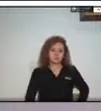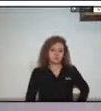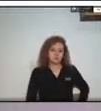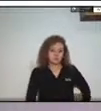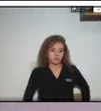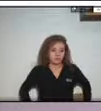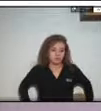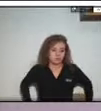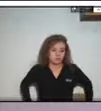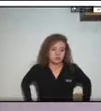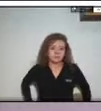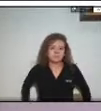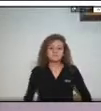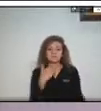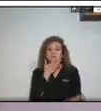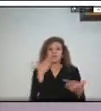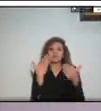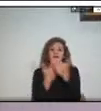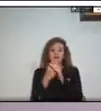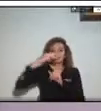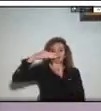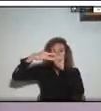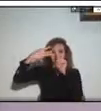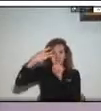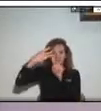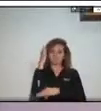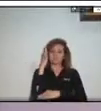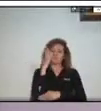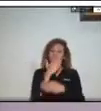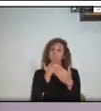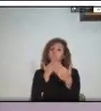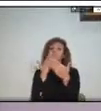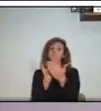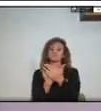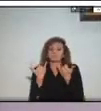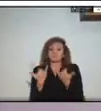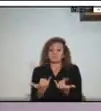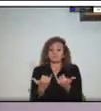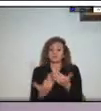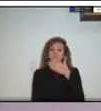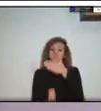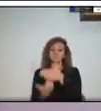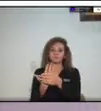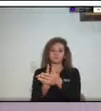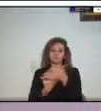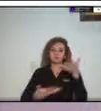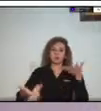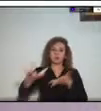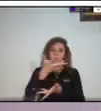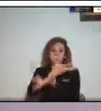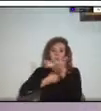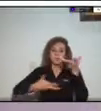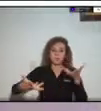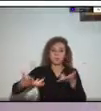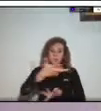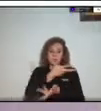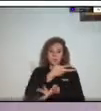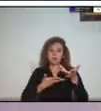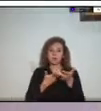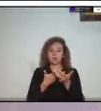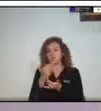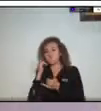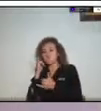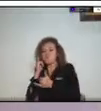panelistas muchas gracias ahora vamos a dar inicio al conservatorio la parte final de esta jornada